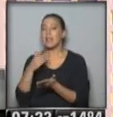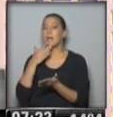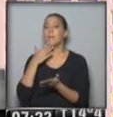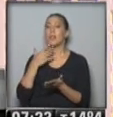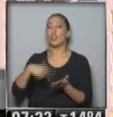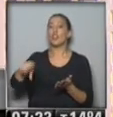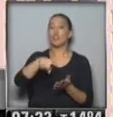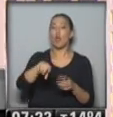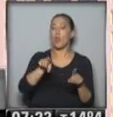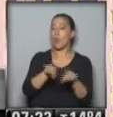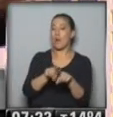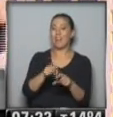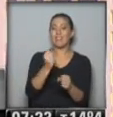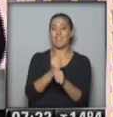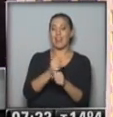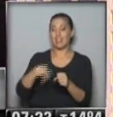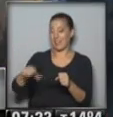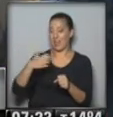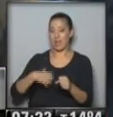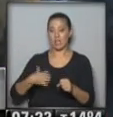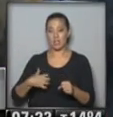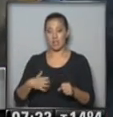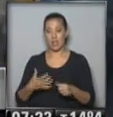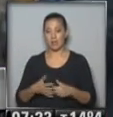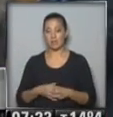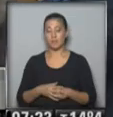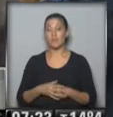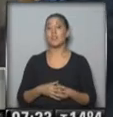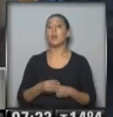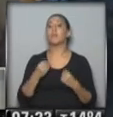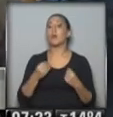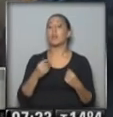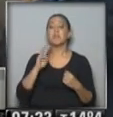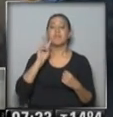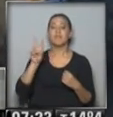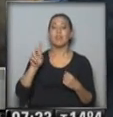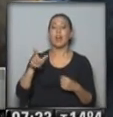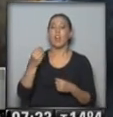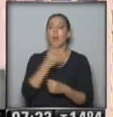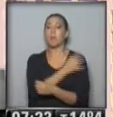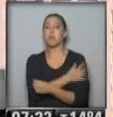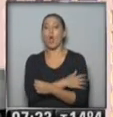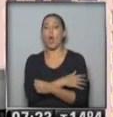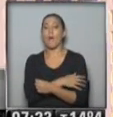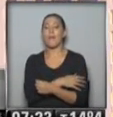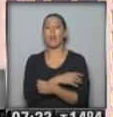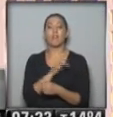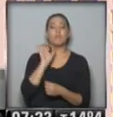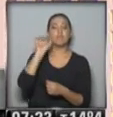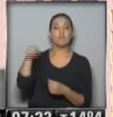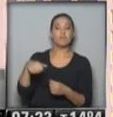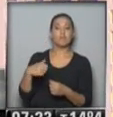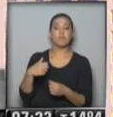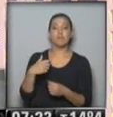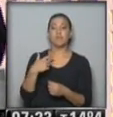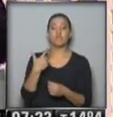el resto de los trabajadores argentinos. Es que para los invisibles y los pobres no hay